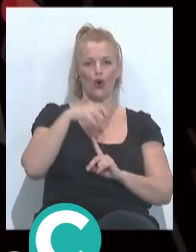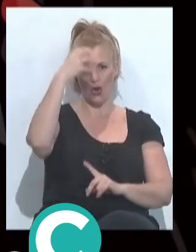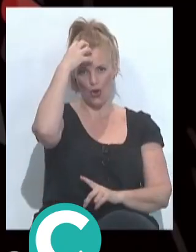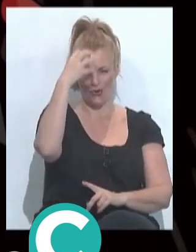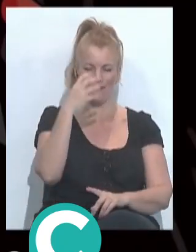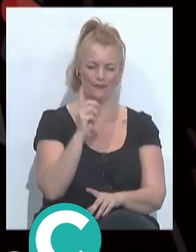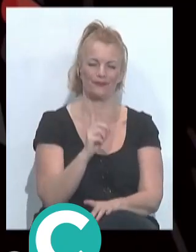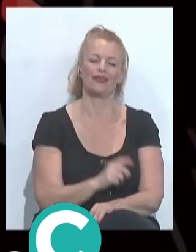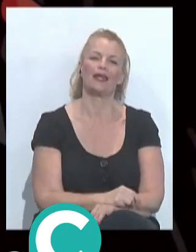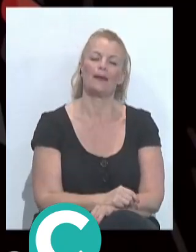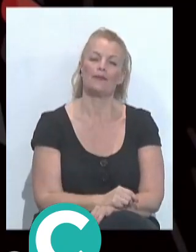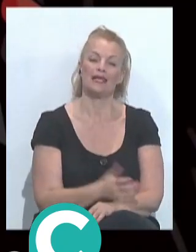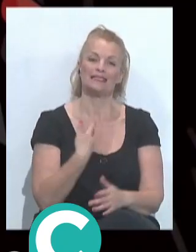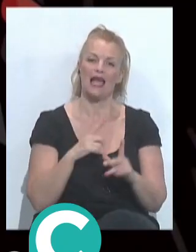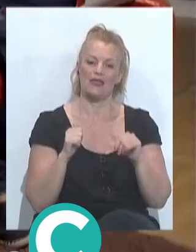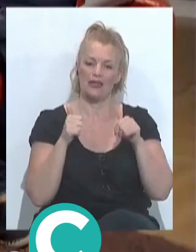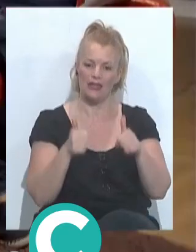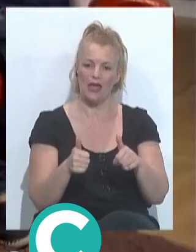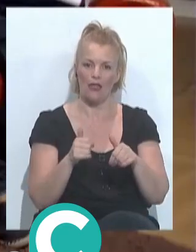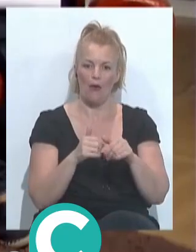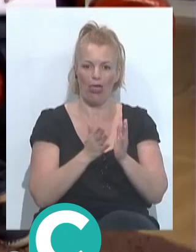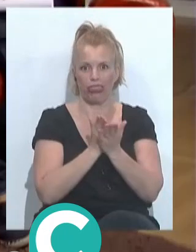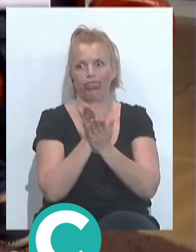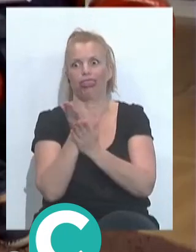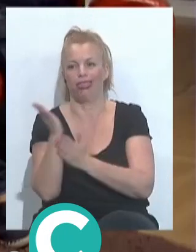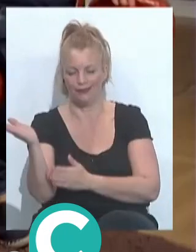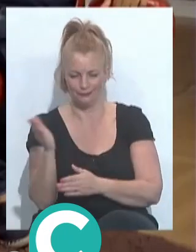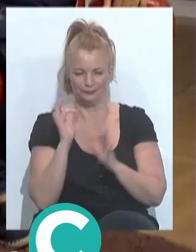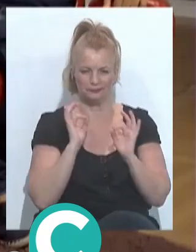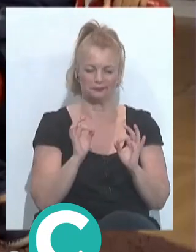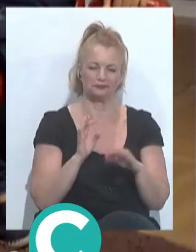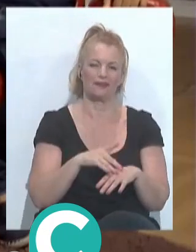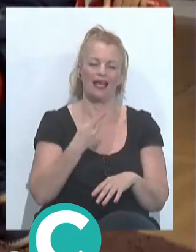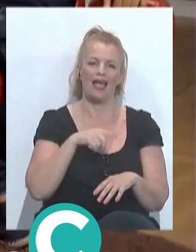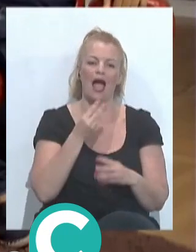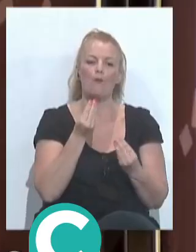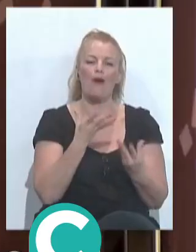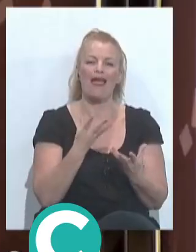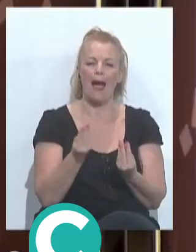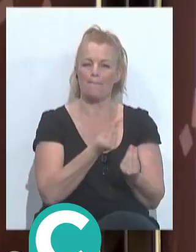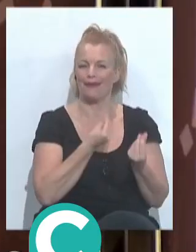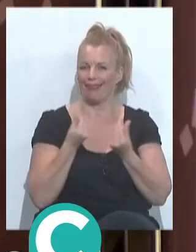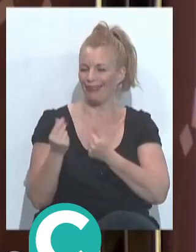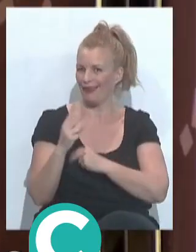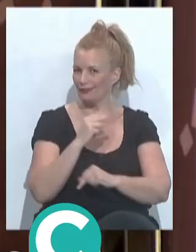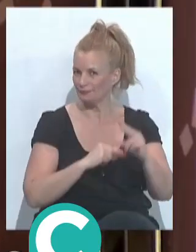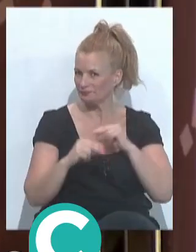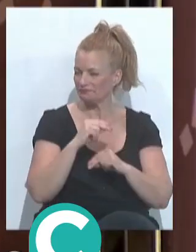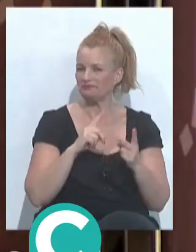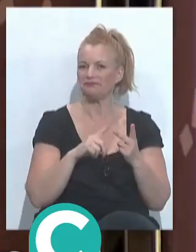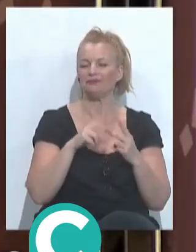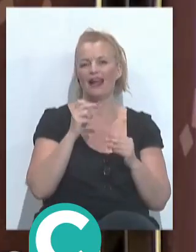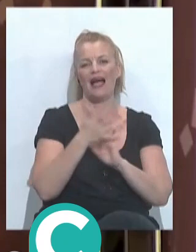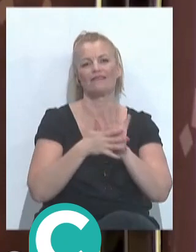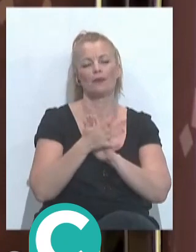Bueno, fíjate, ya de inicio y nos enredamos, pero, bueno, cuestión de que hay buen ambiente. Entonces, empezamos hablando de